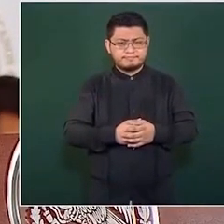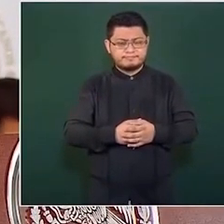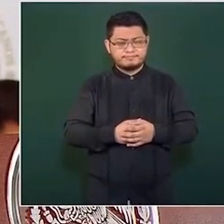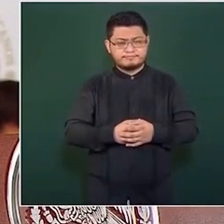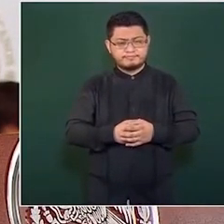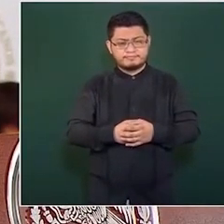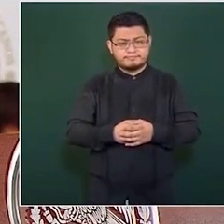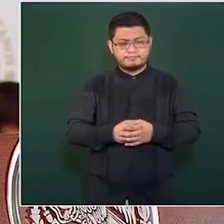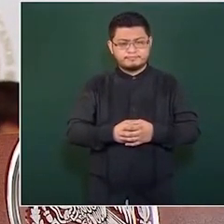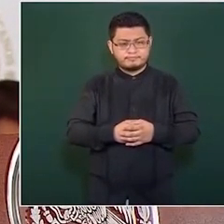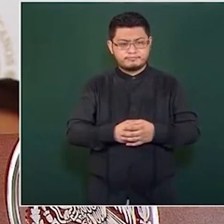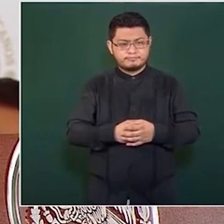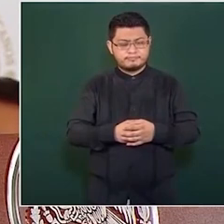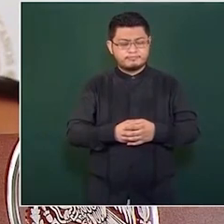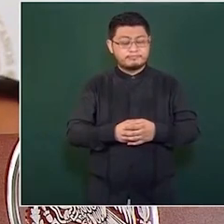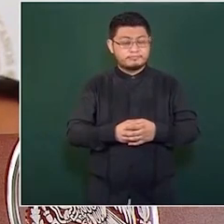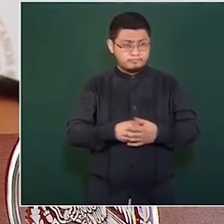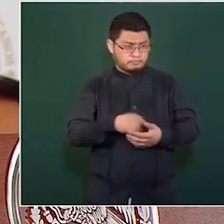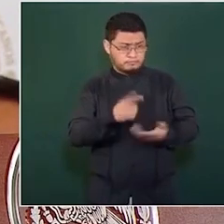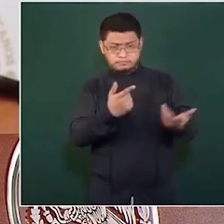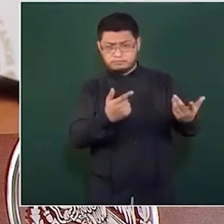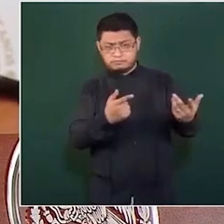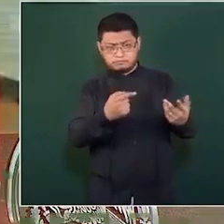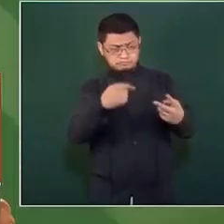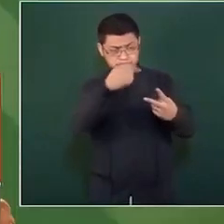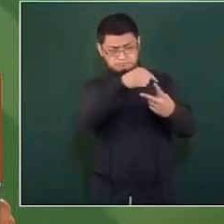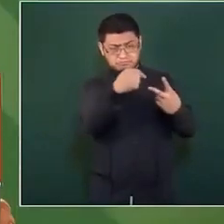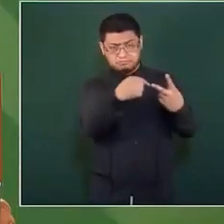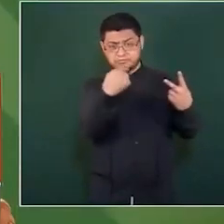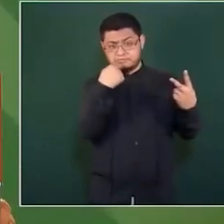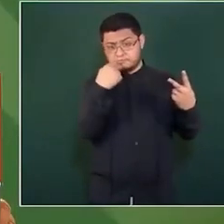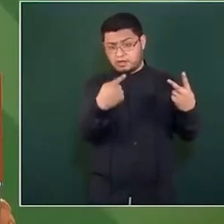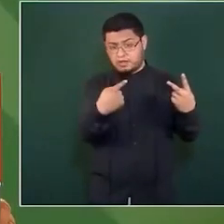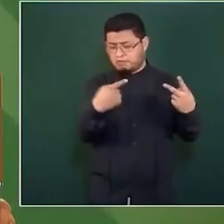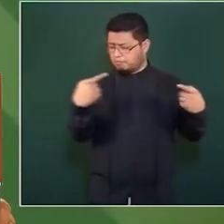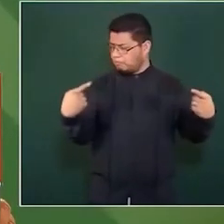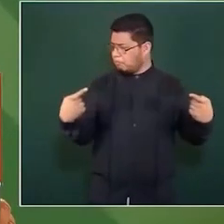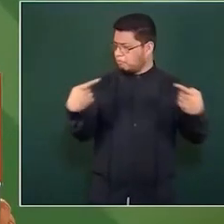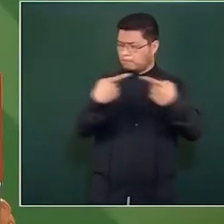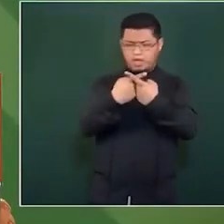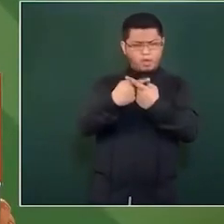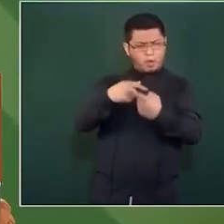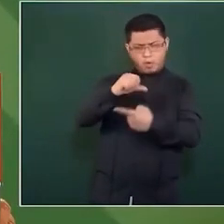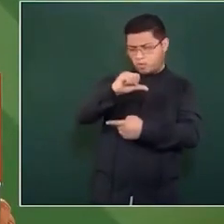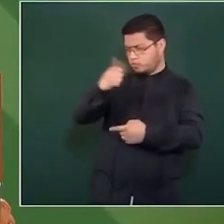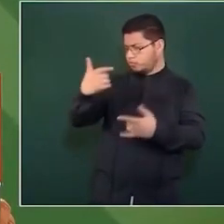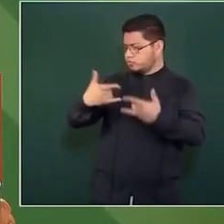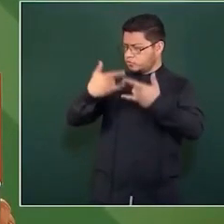otra versión sobre los hechos.